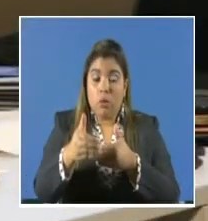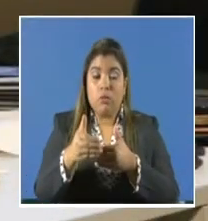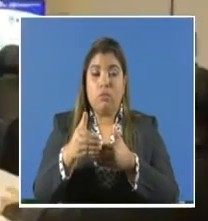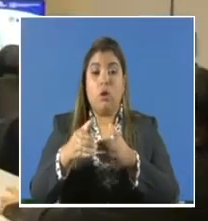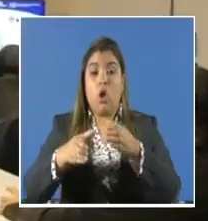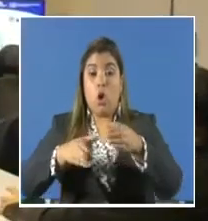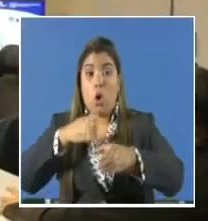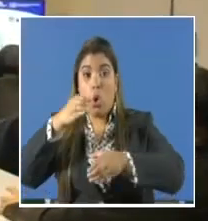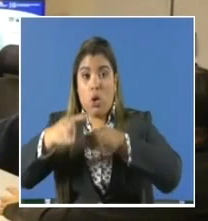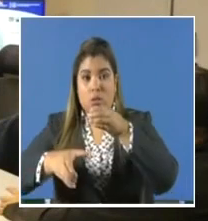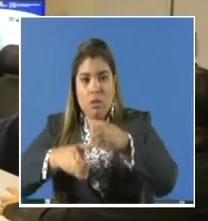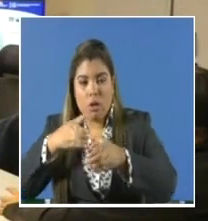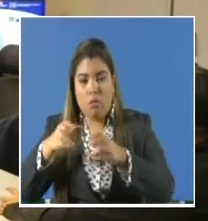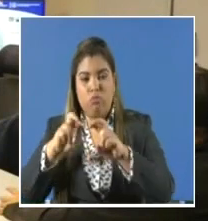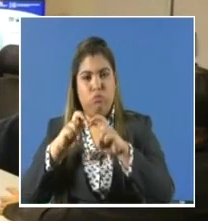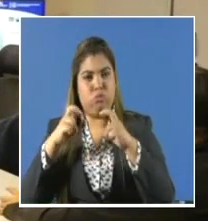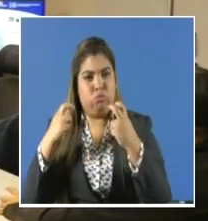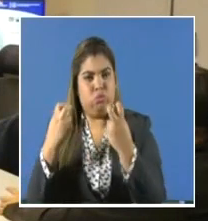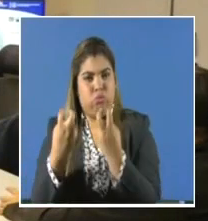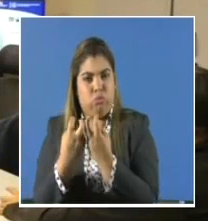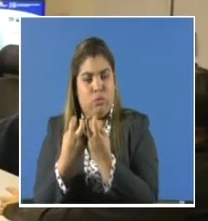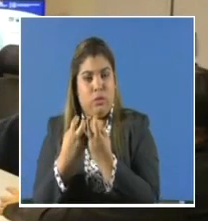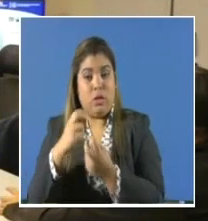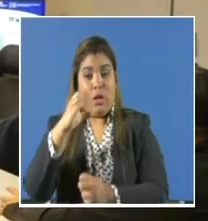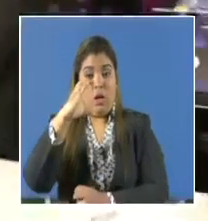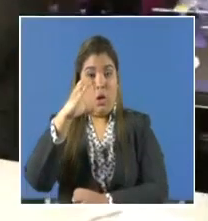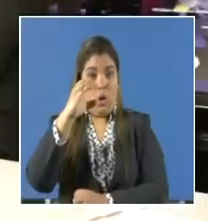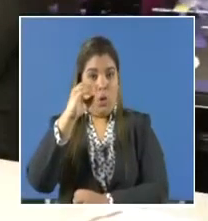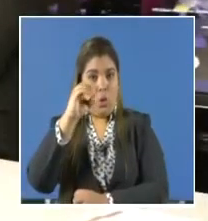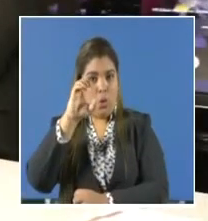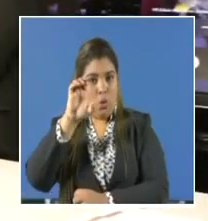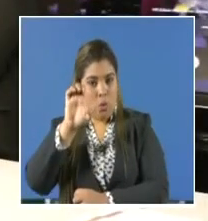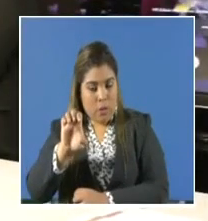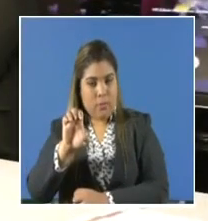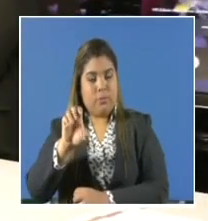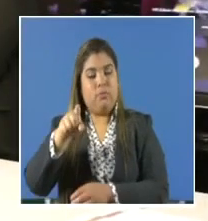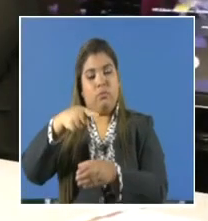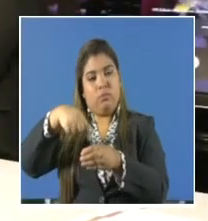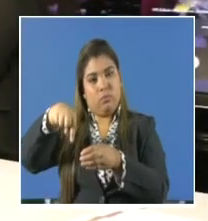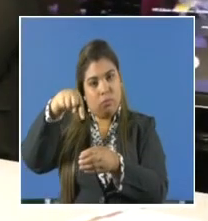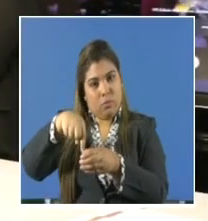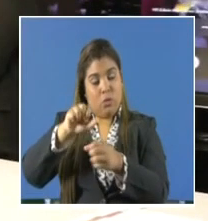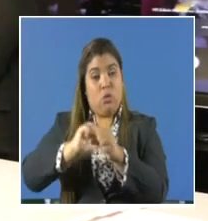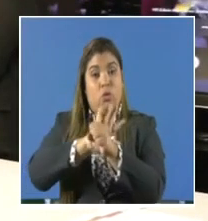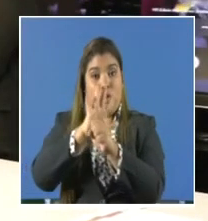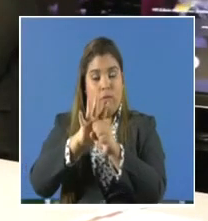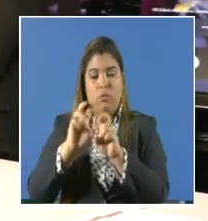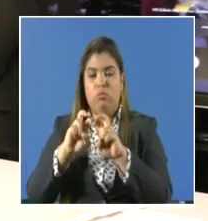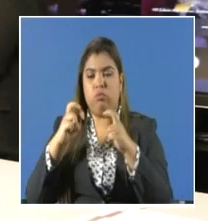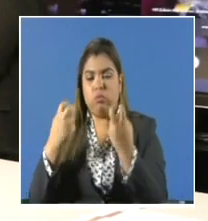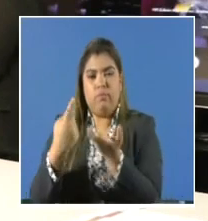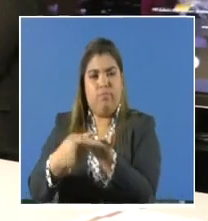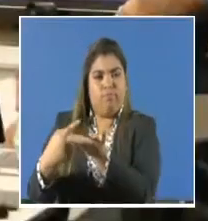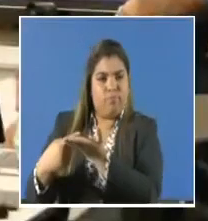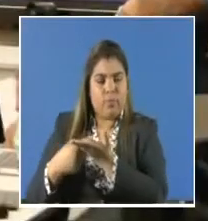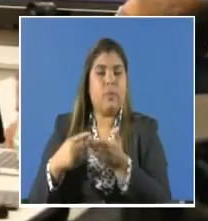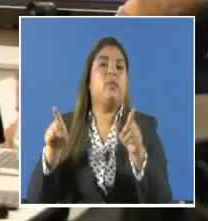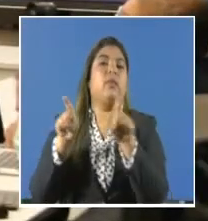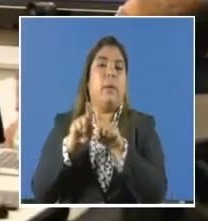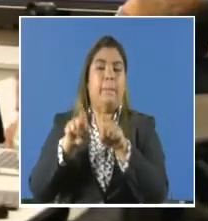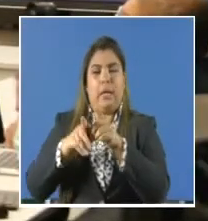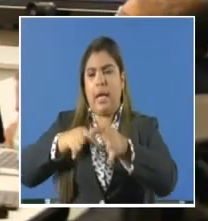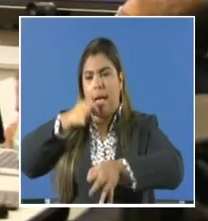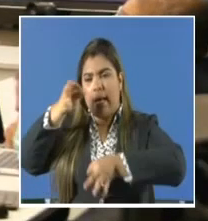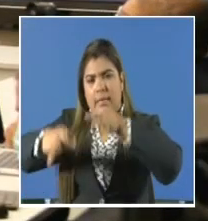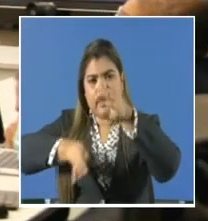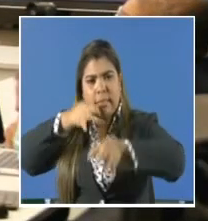Consejo Consultivo del Centro de Emergencias para el Control y Trazabilidad del COVID-19, a quienes les